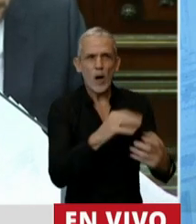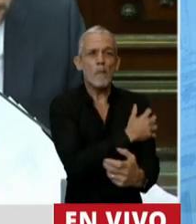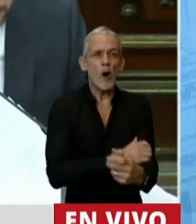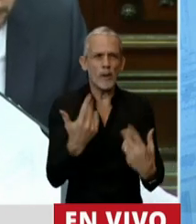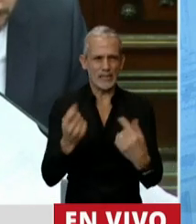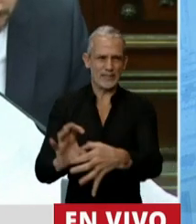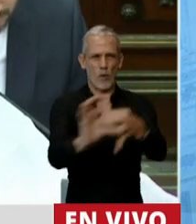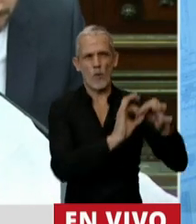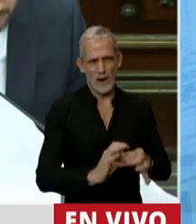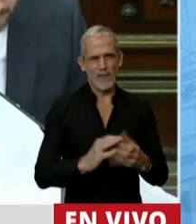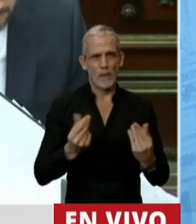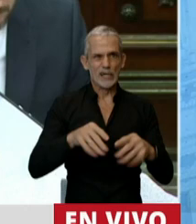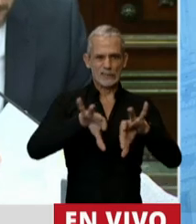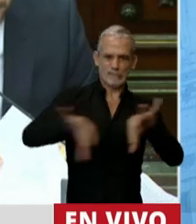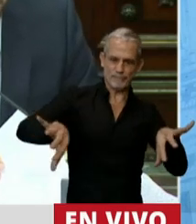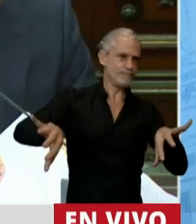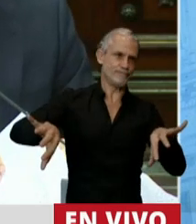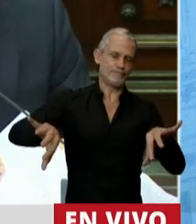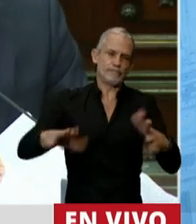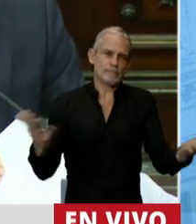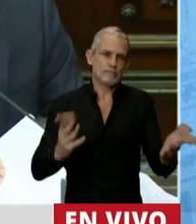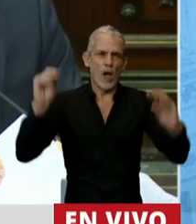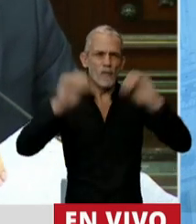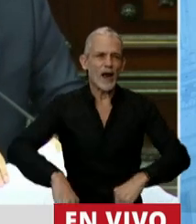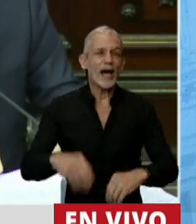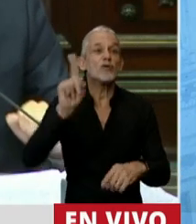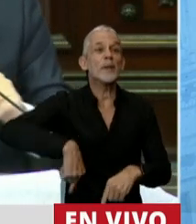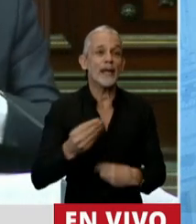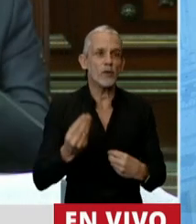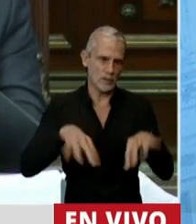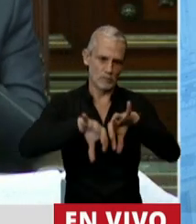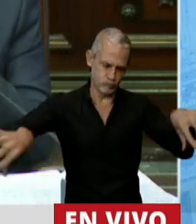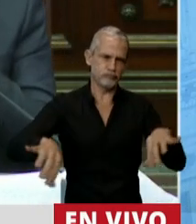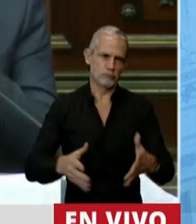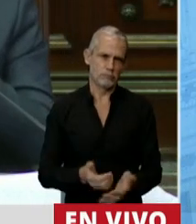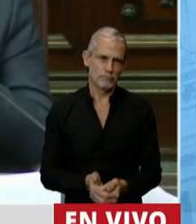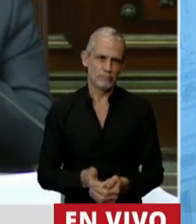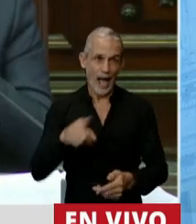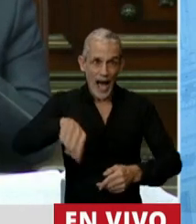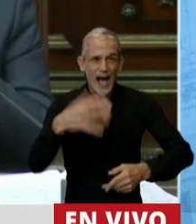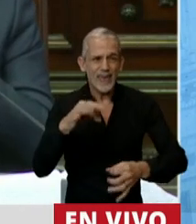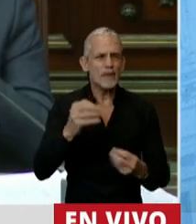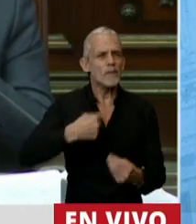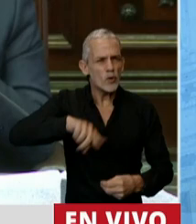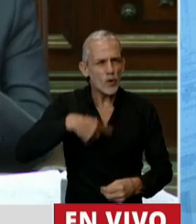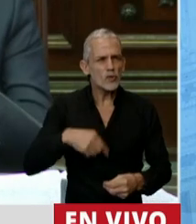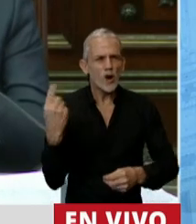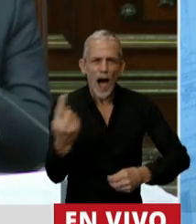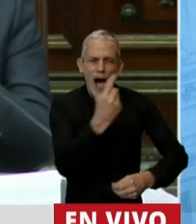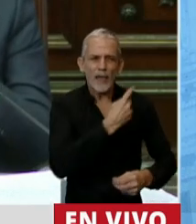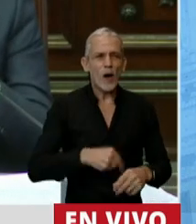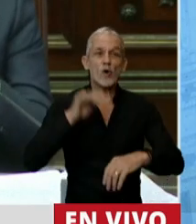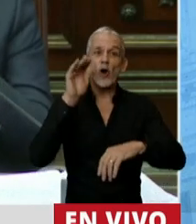necesitan unidad, porque las divisiones han llevado los grandes fracasos de este país. Entonces me parece que ahí tenemos que ser un poco más responsables